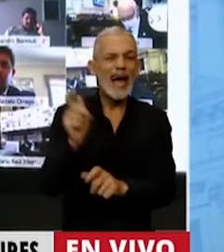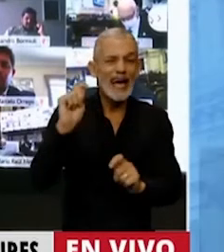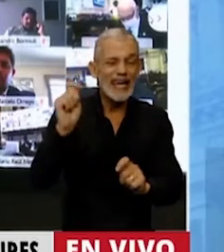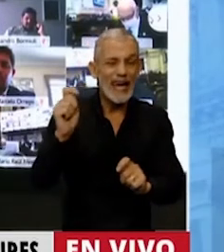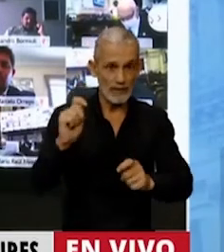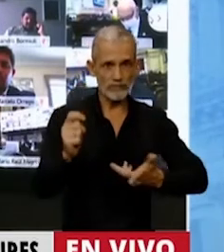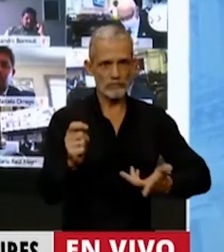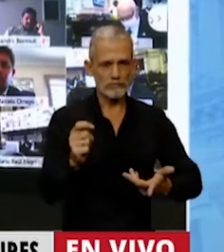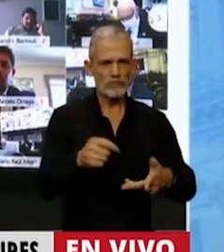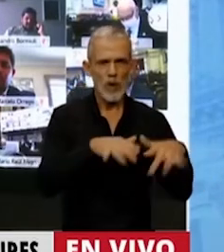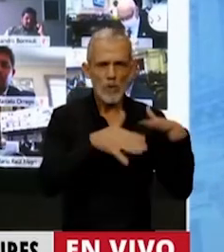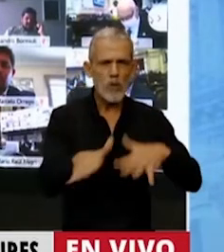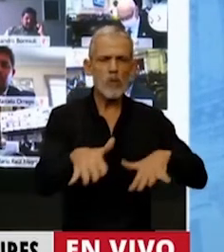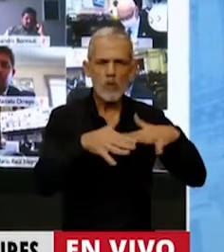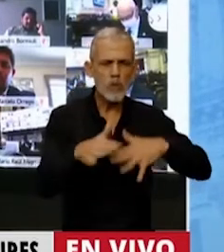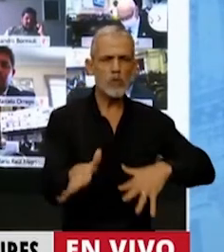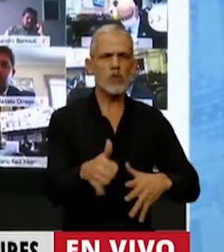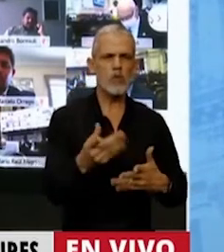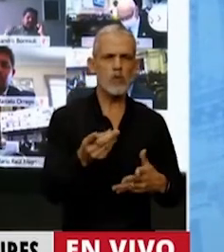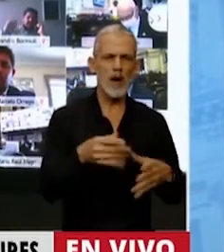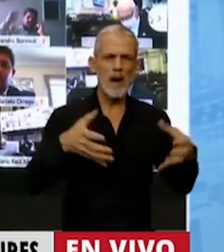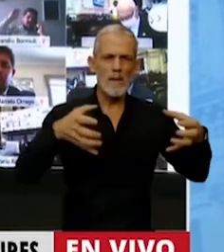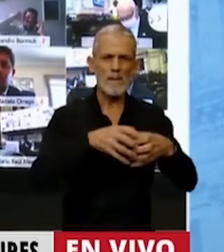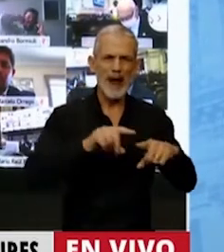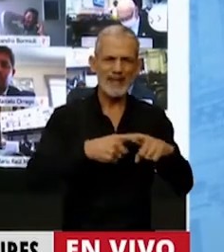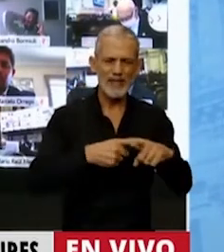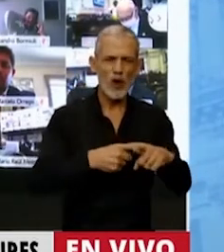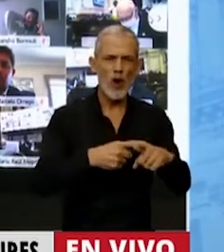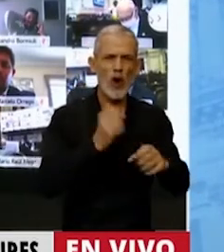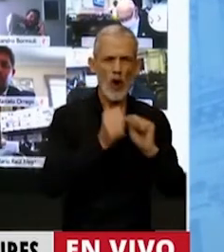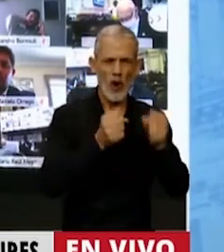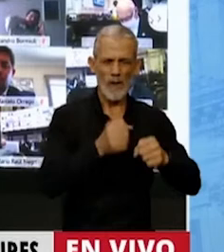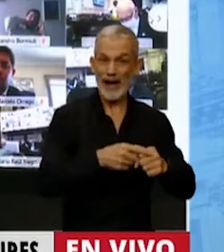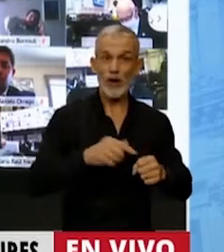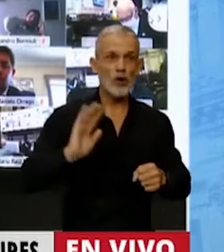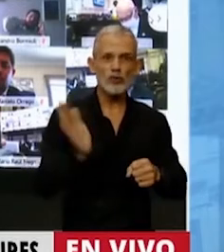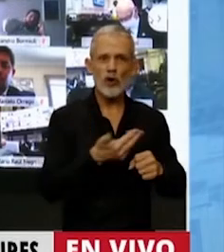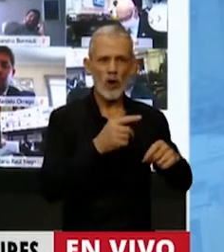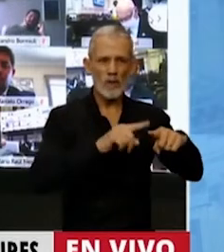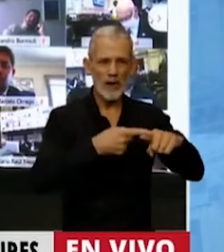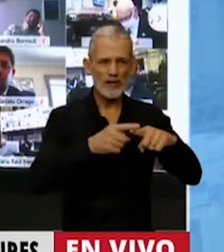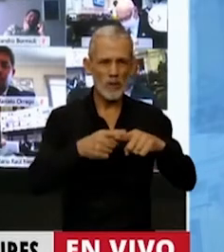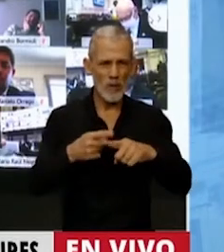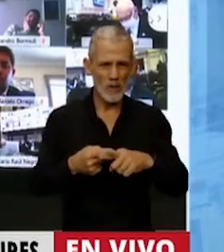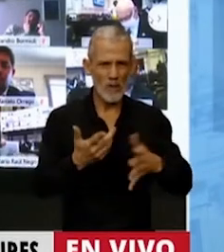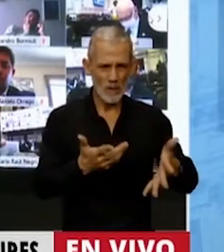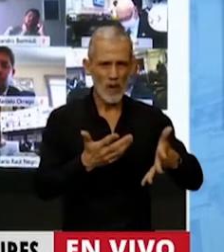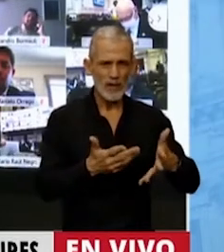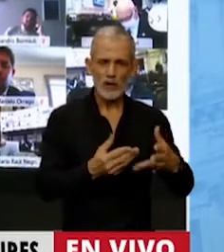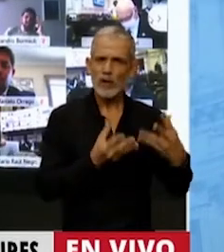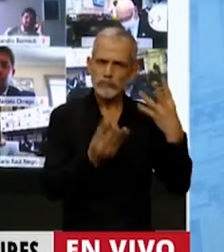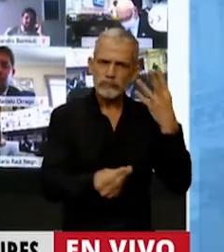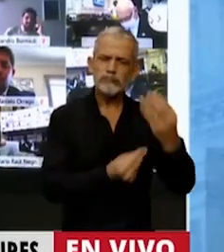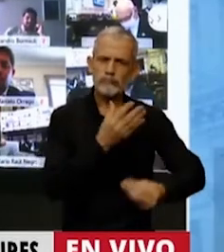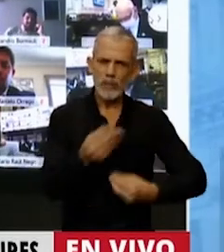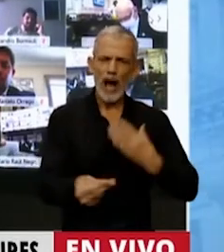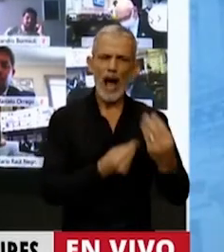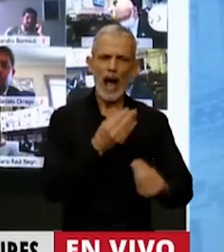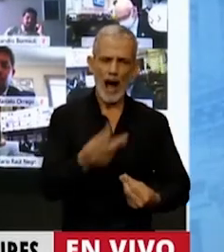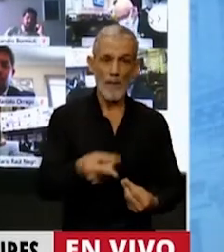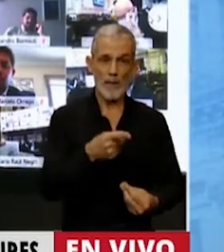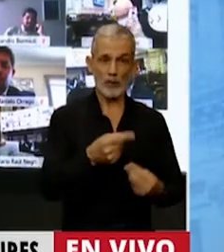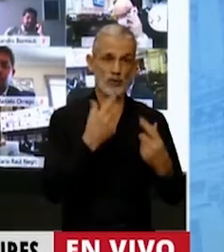incansable de sus compañeros del Partido Obrero, pero de todas las fuerzas que acompañaron incansablemente